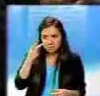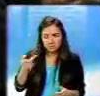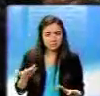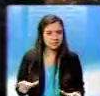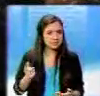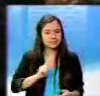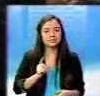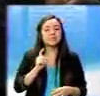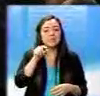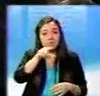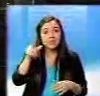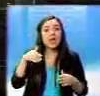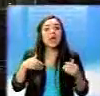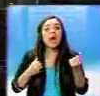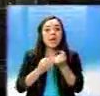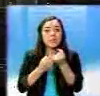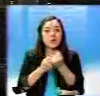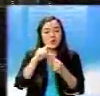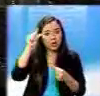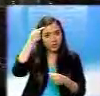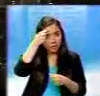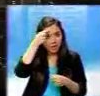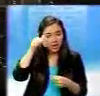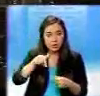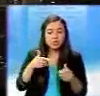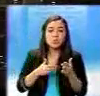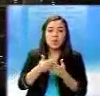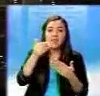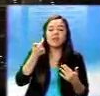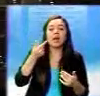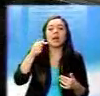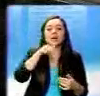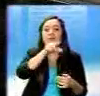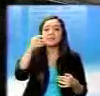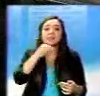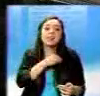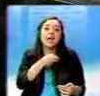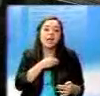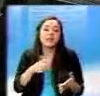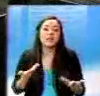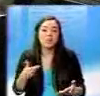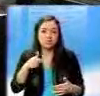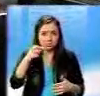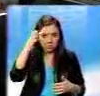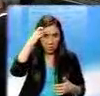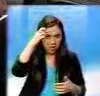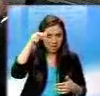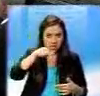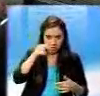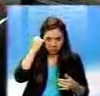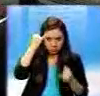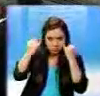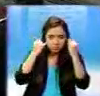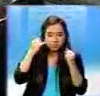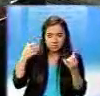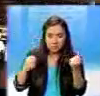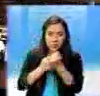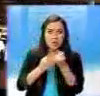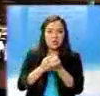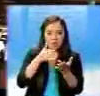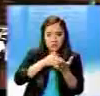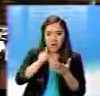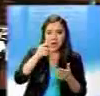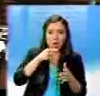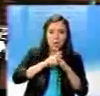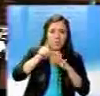en la política criolla nacional. La sesión más corta de la historia. Solo duraría un minuto. Y todo para afuera.